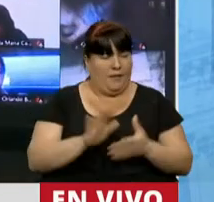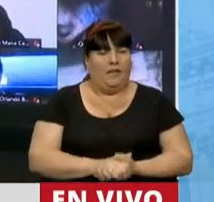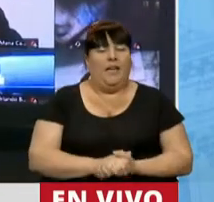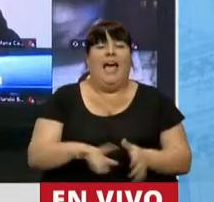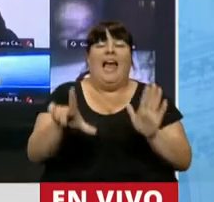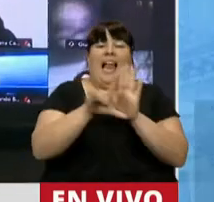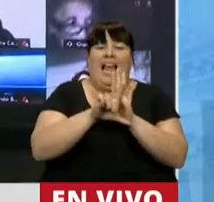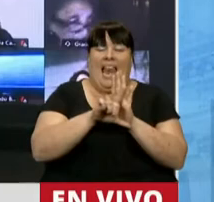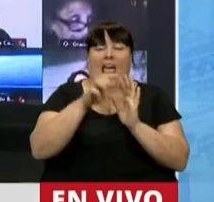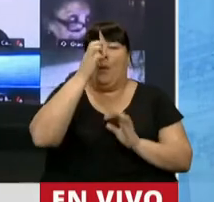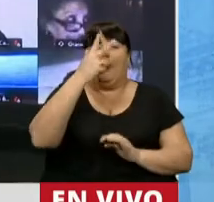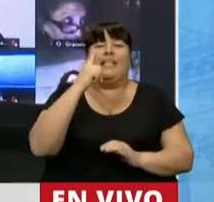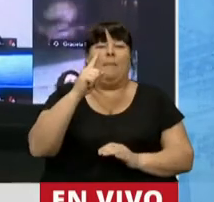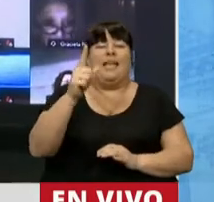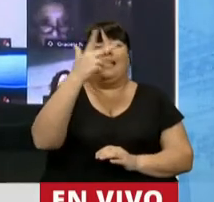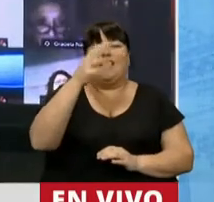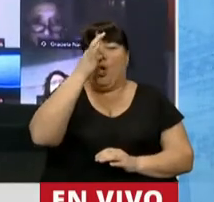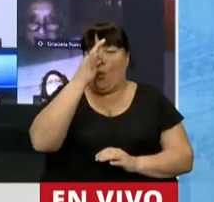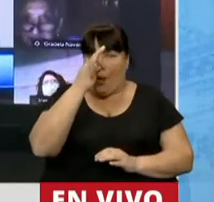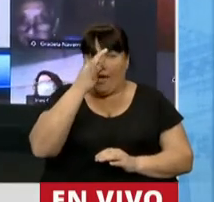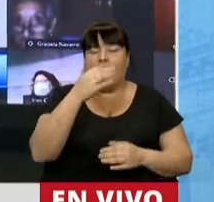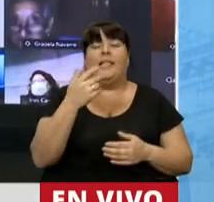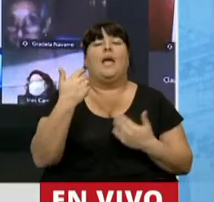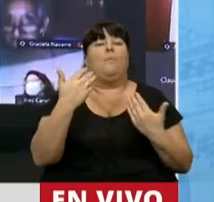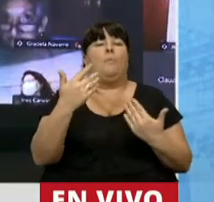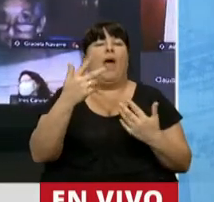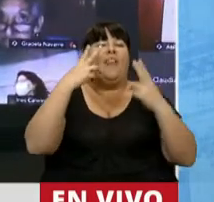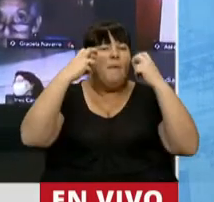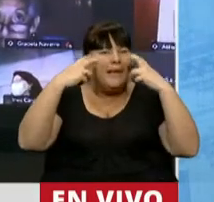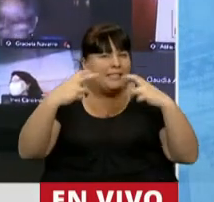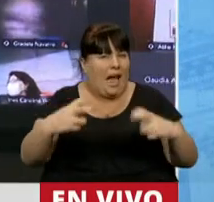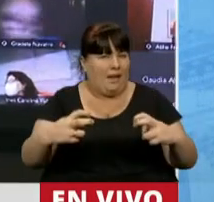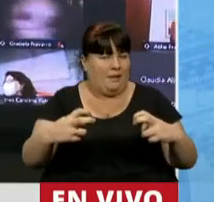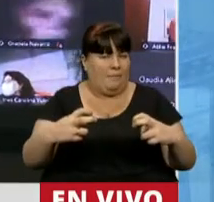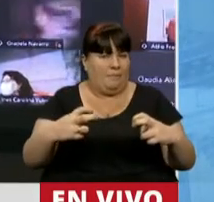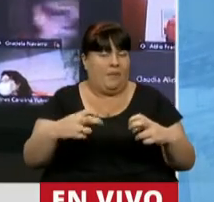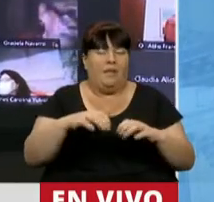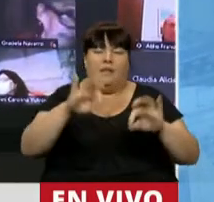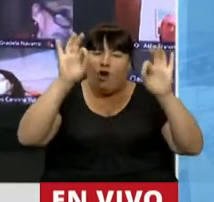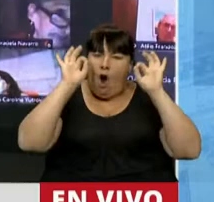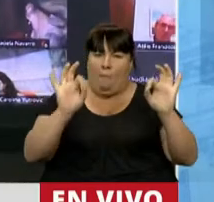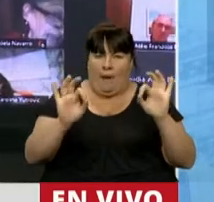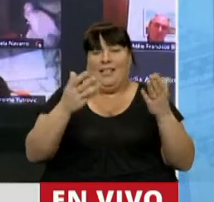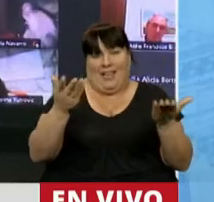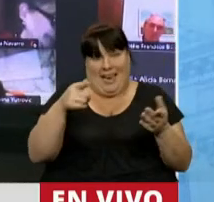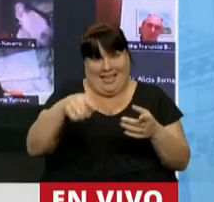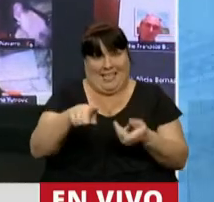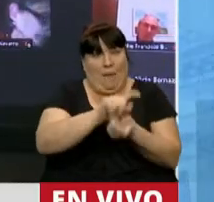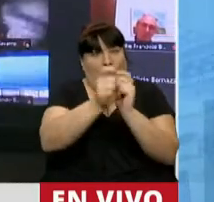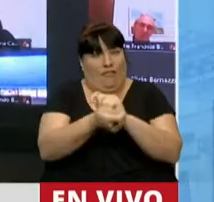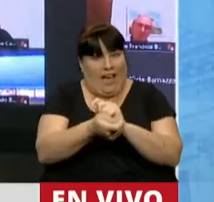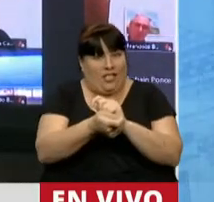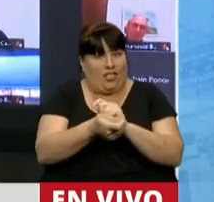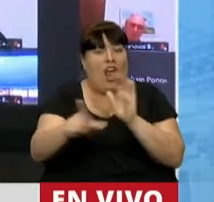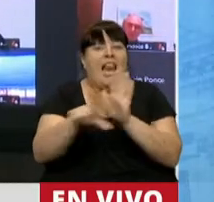La ley de fueros 23.320 habilita la investigación absoluta, justamente esta modificación